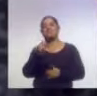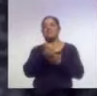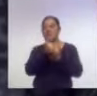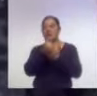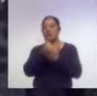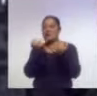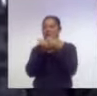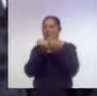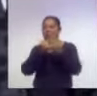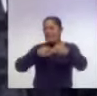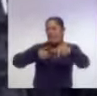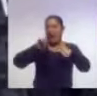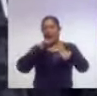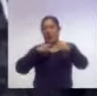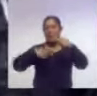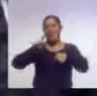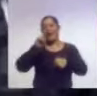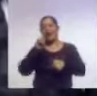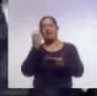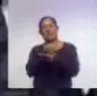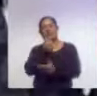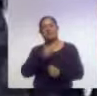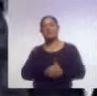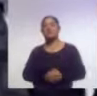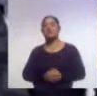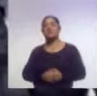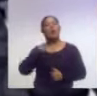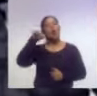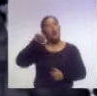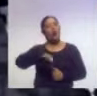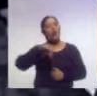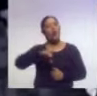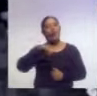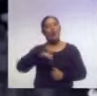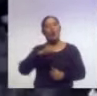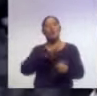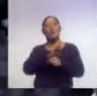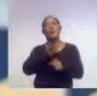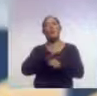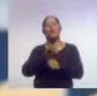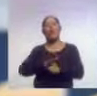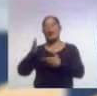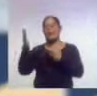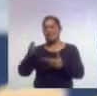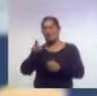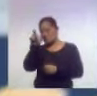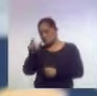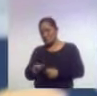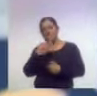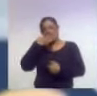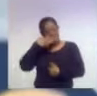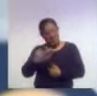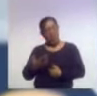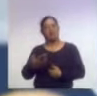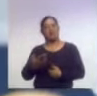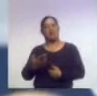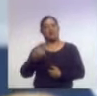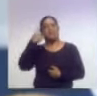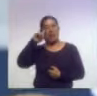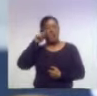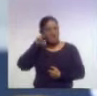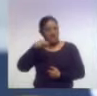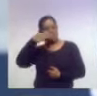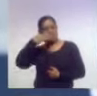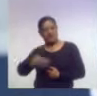goles. Preguntarte, Pepe, para hoy en la noche, ¿qué jugador o jugadores vienen bien? O sea, como para dar un buen